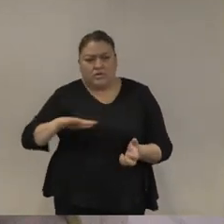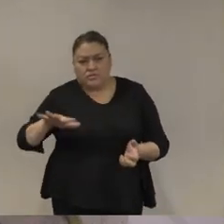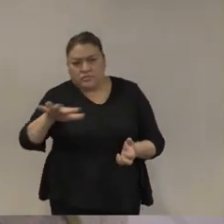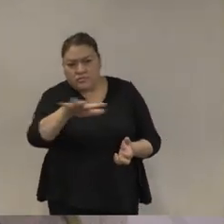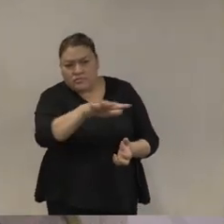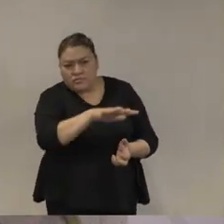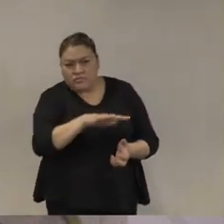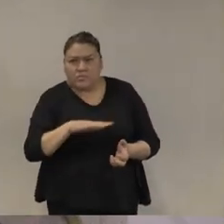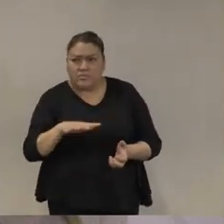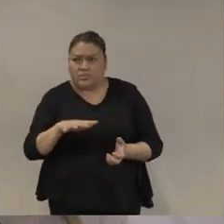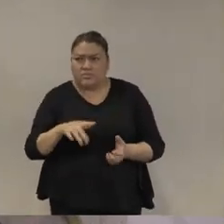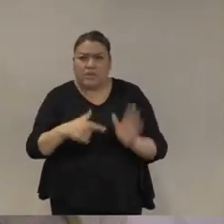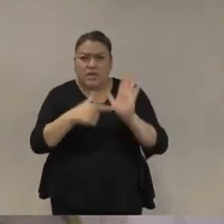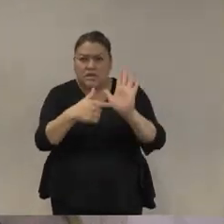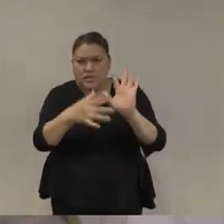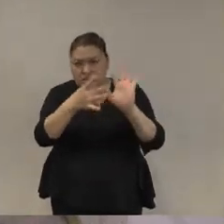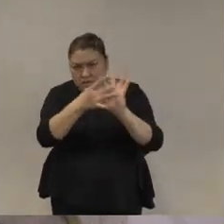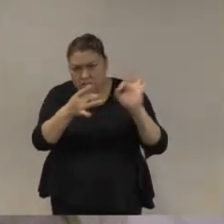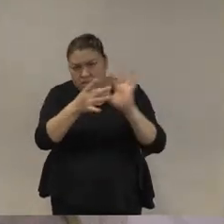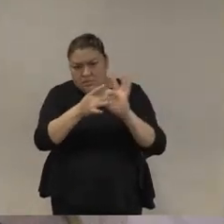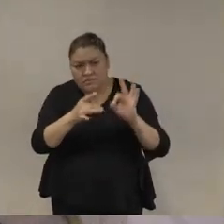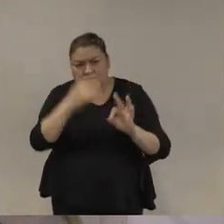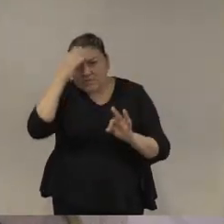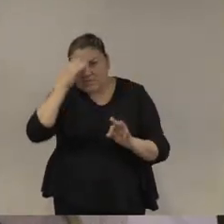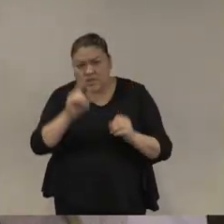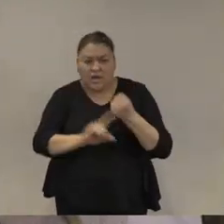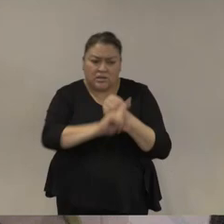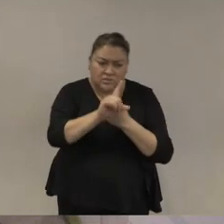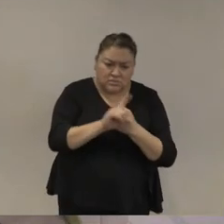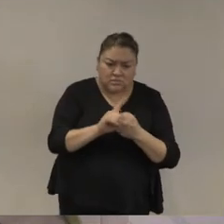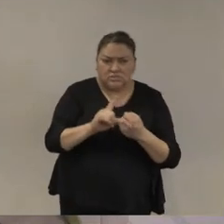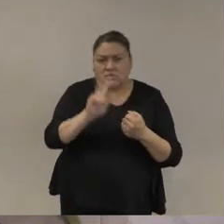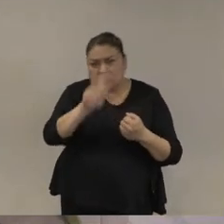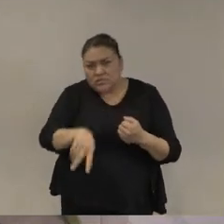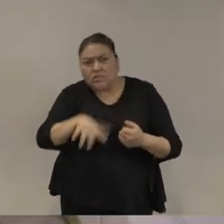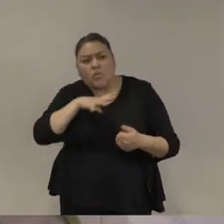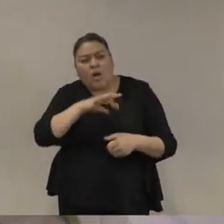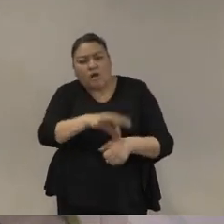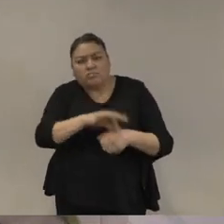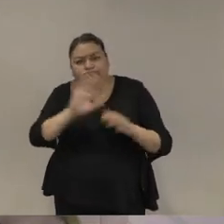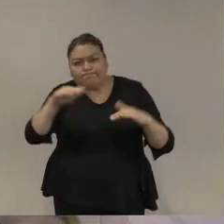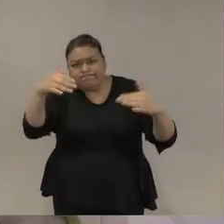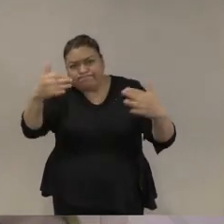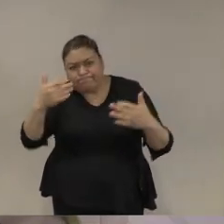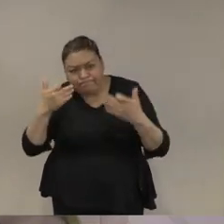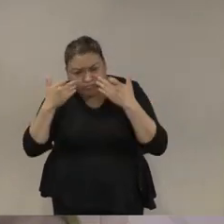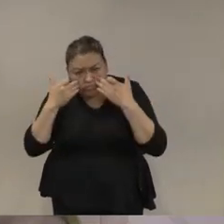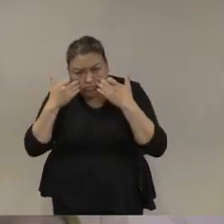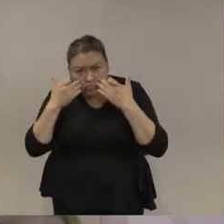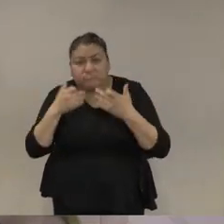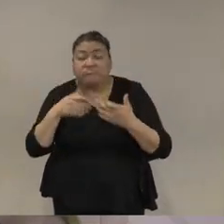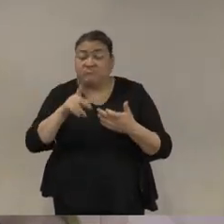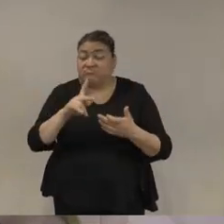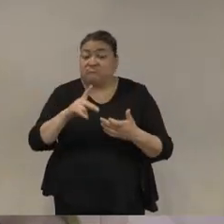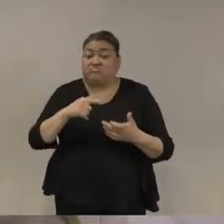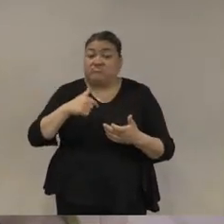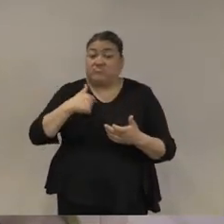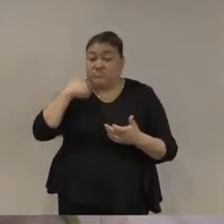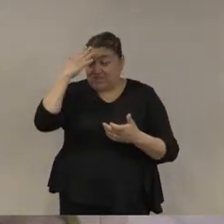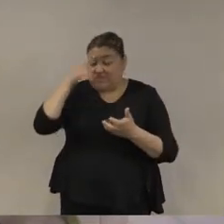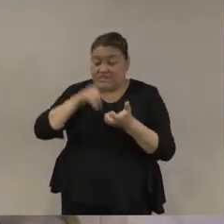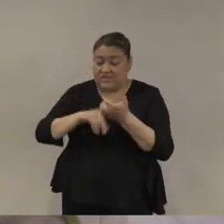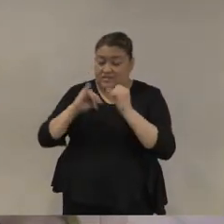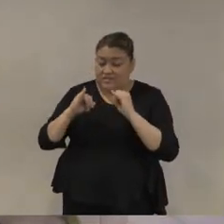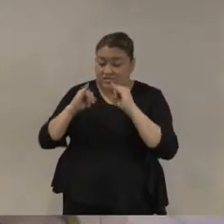pinto aquí es un escenario que tiene anclas en la realidad entonces el diseño institucional con el que topamos por